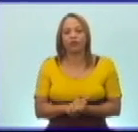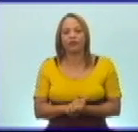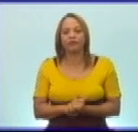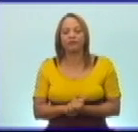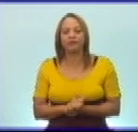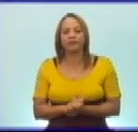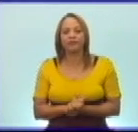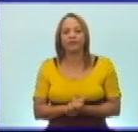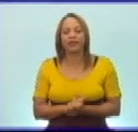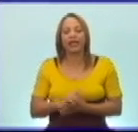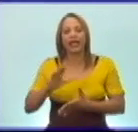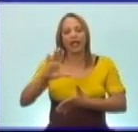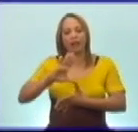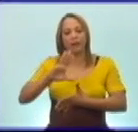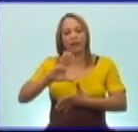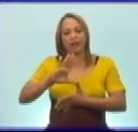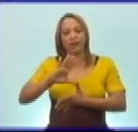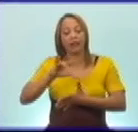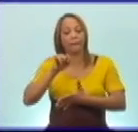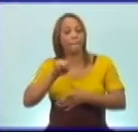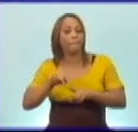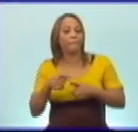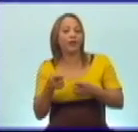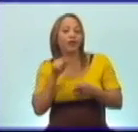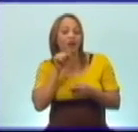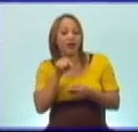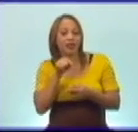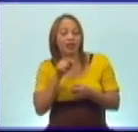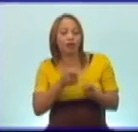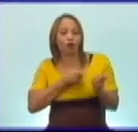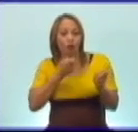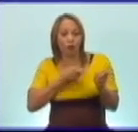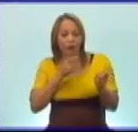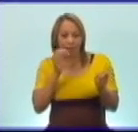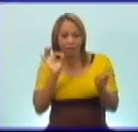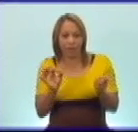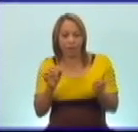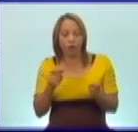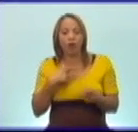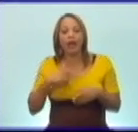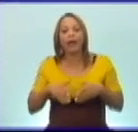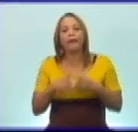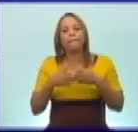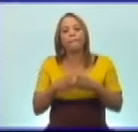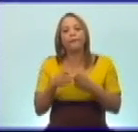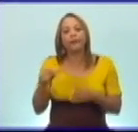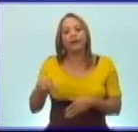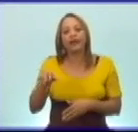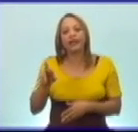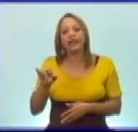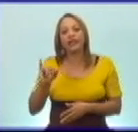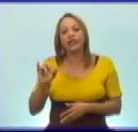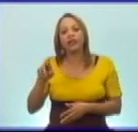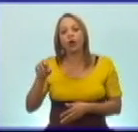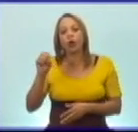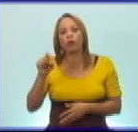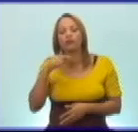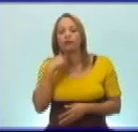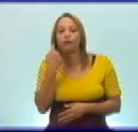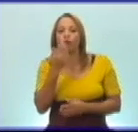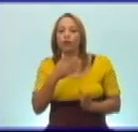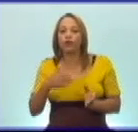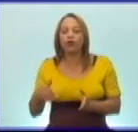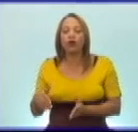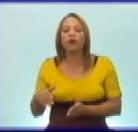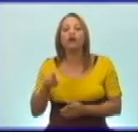Pero allí, en ese combate de Playa Girón, también perdió la vida el intrépido